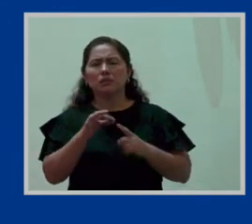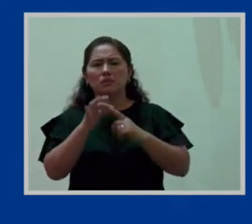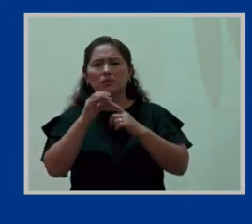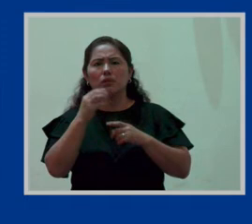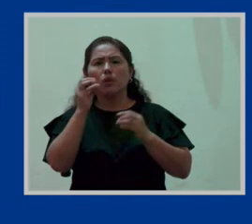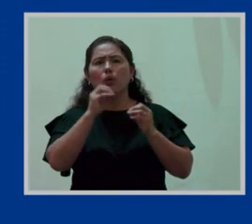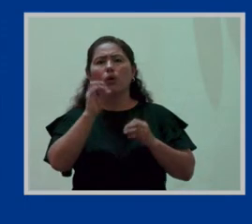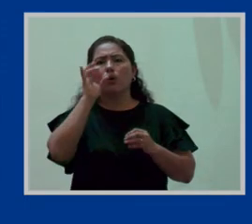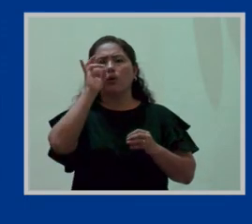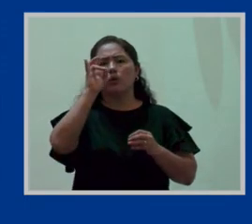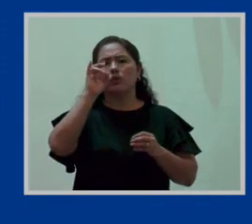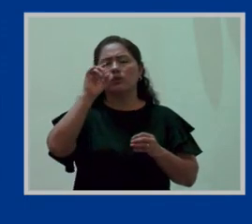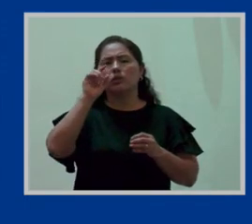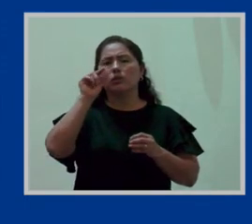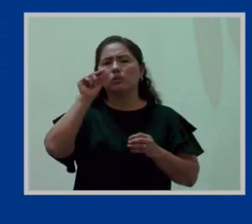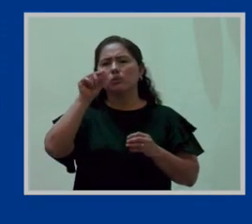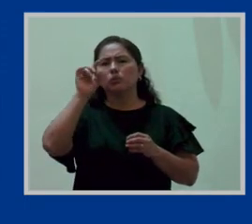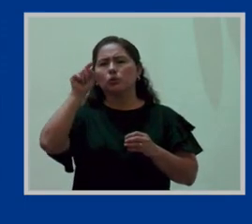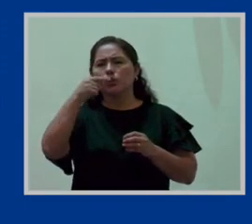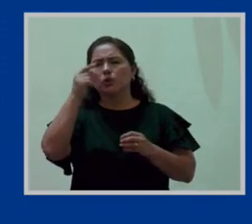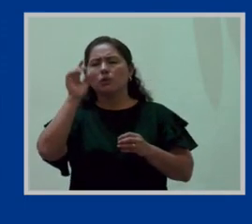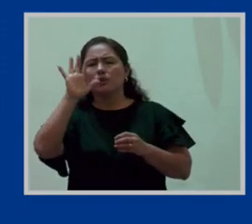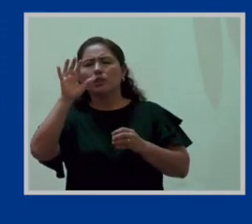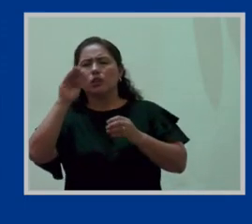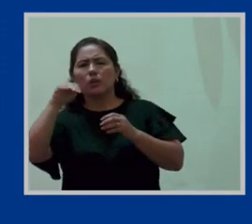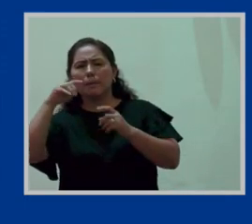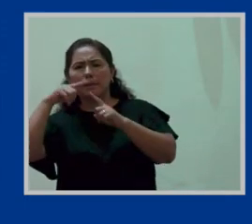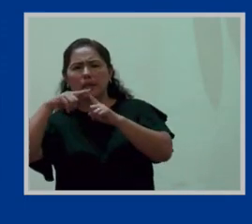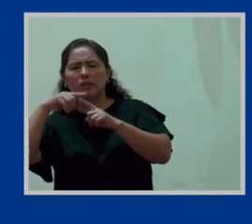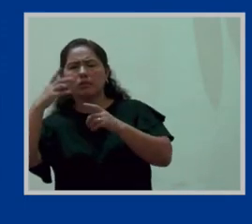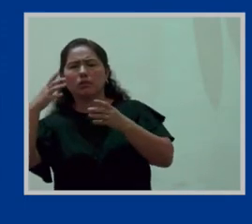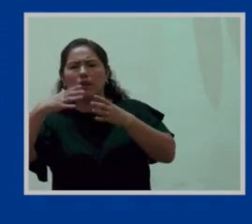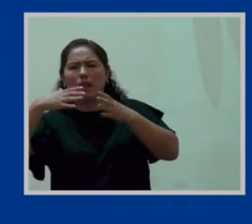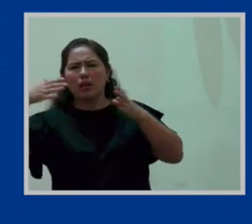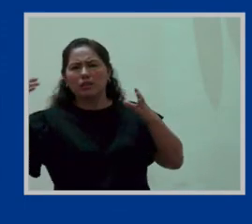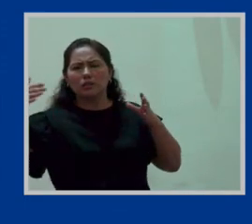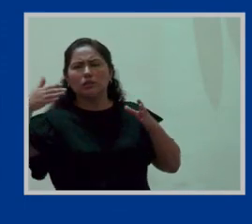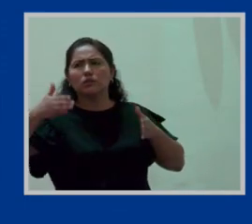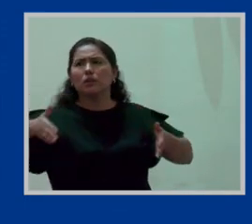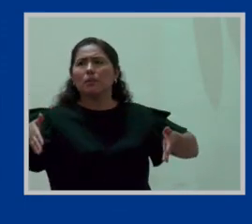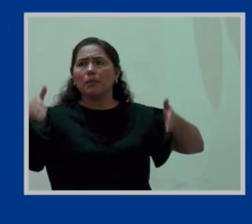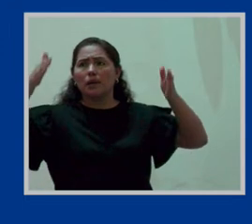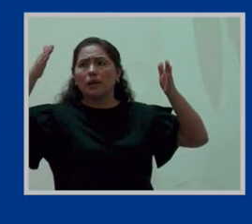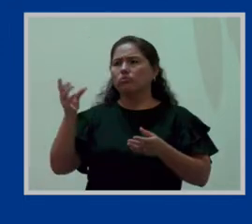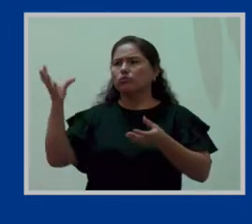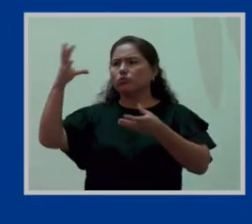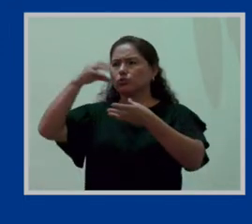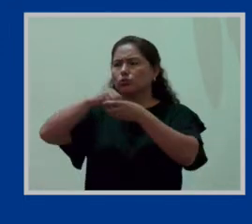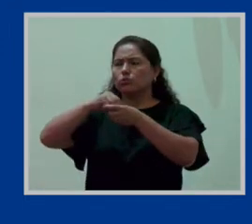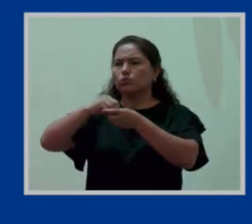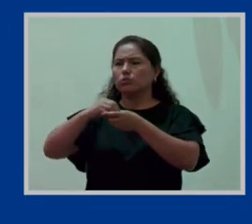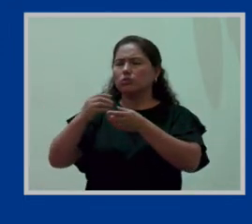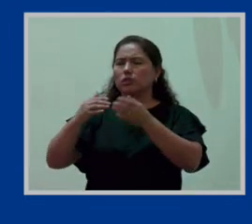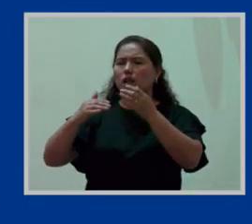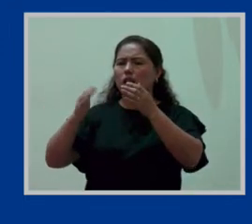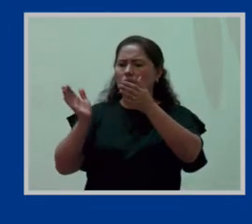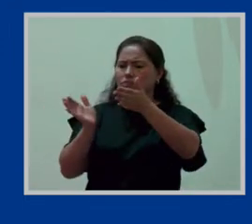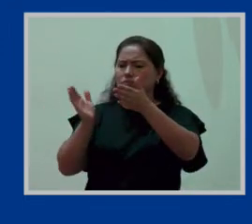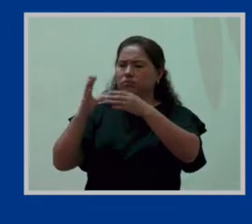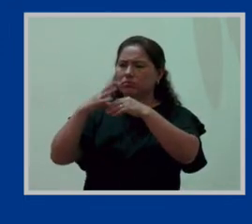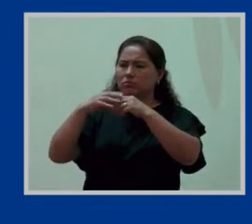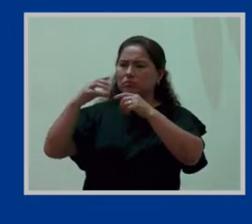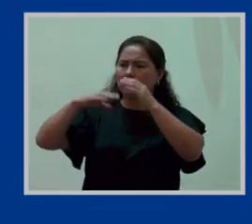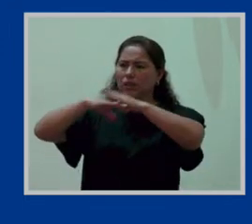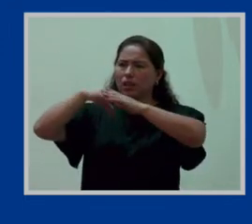7,5 metros considerando el ancho de la pared, es decir, la medición de los 7